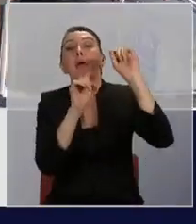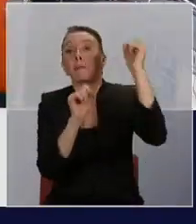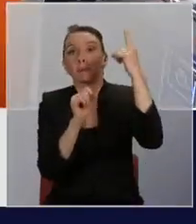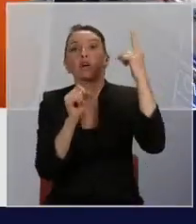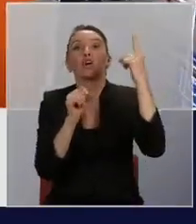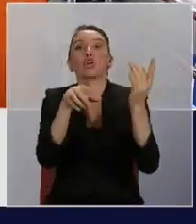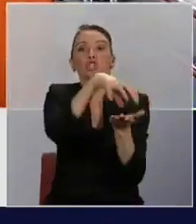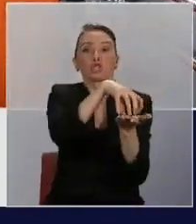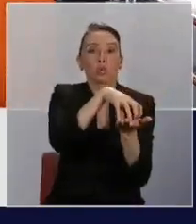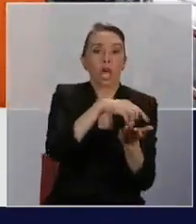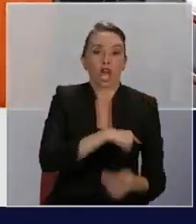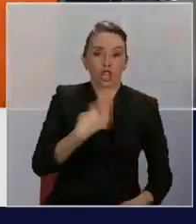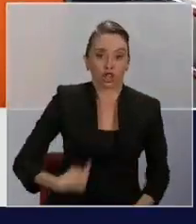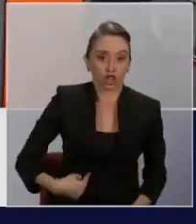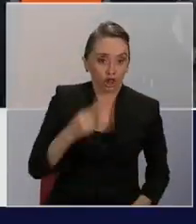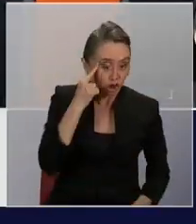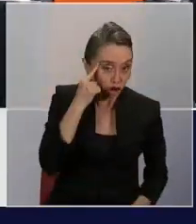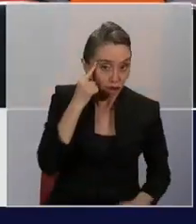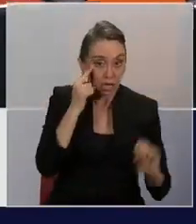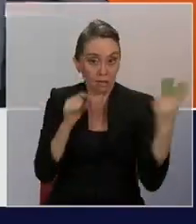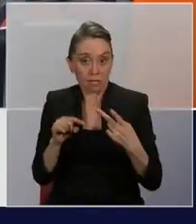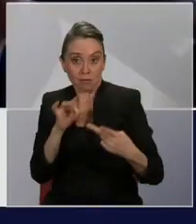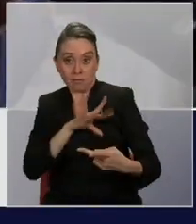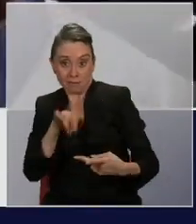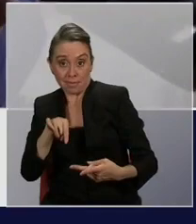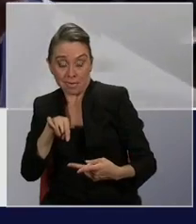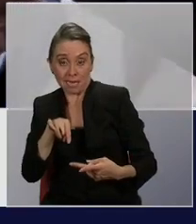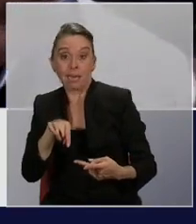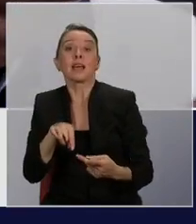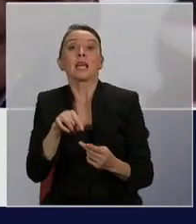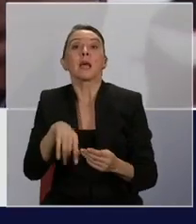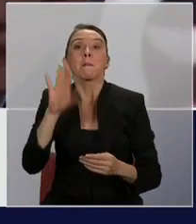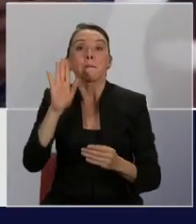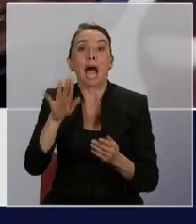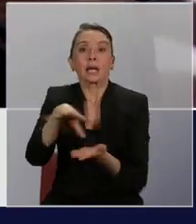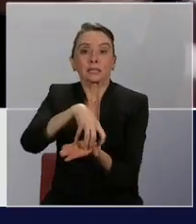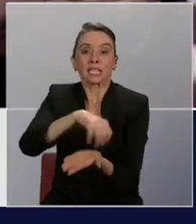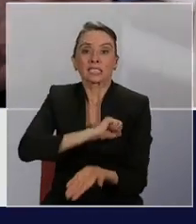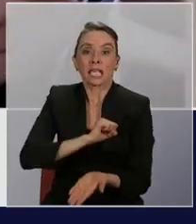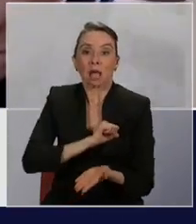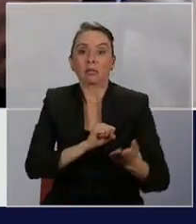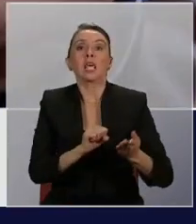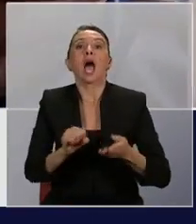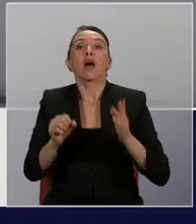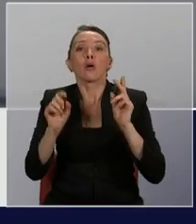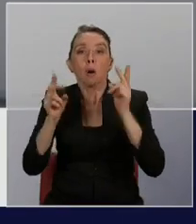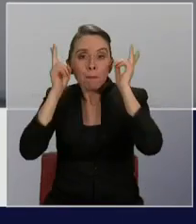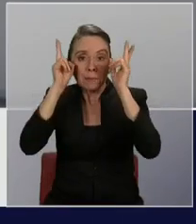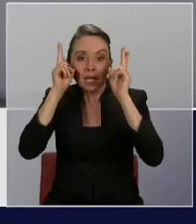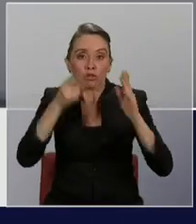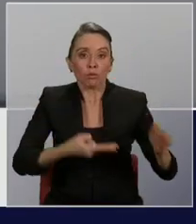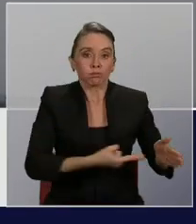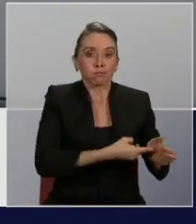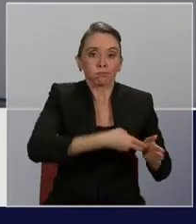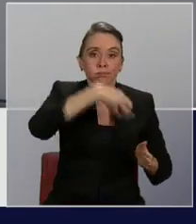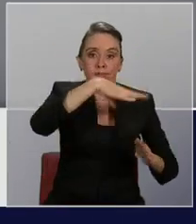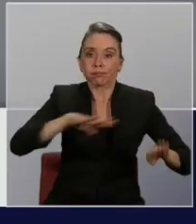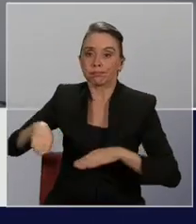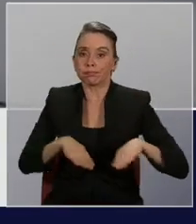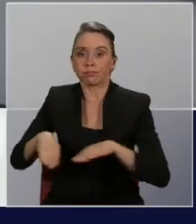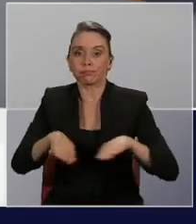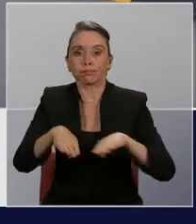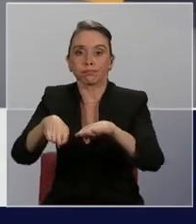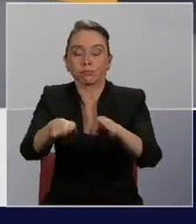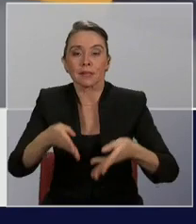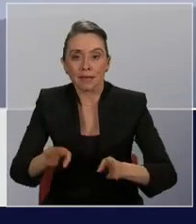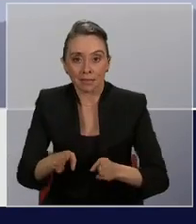con más buses eléctricos que circulando por sus calles. ¡Gracias! ¡Gracias! ¡Gracias!